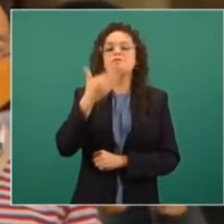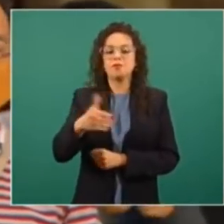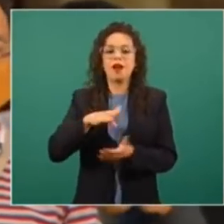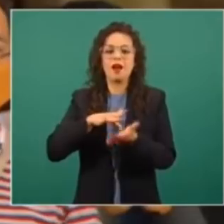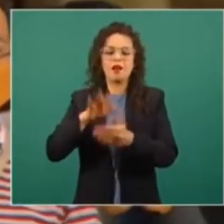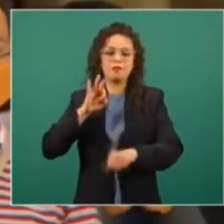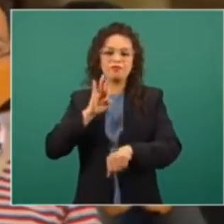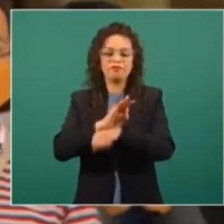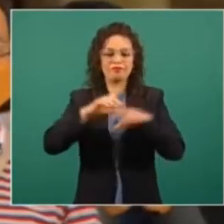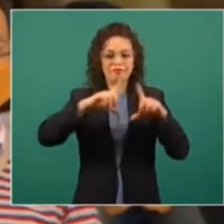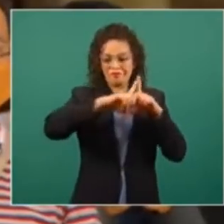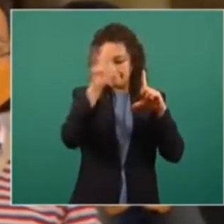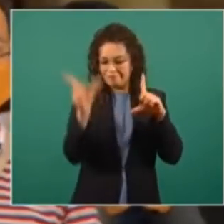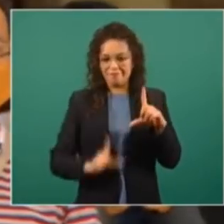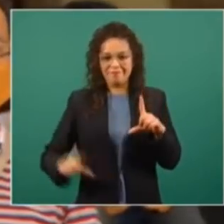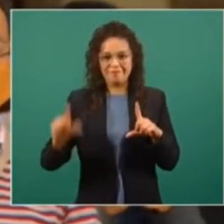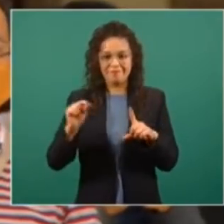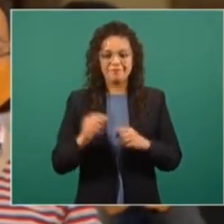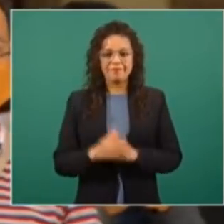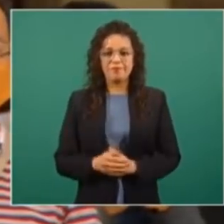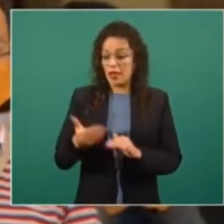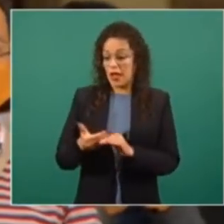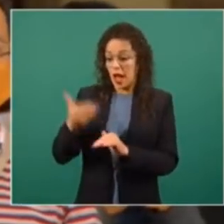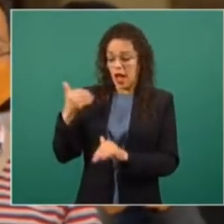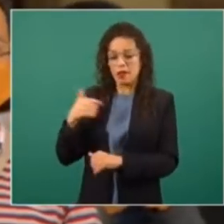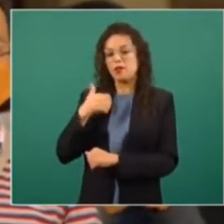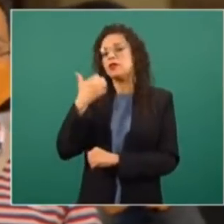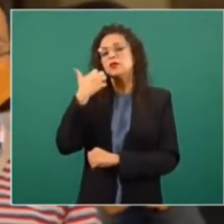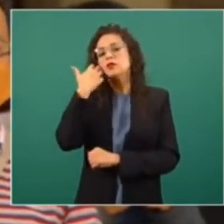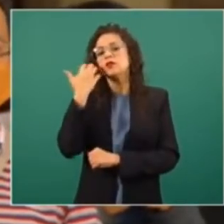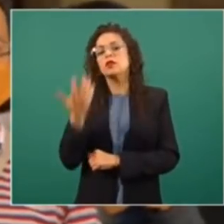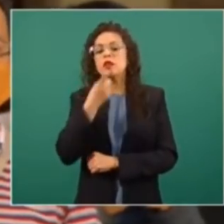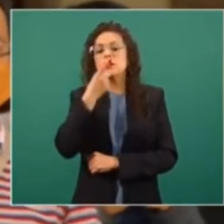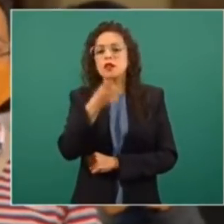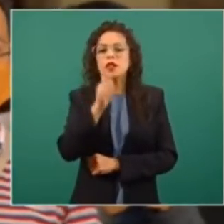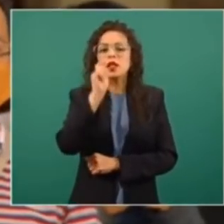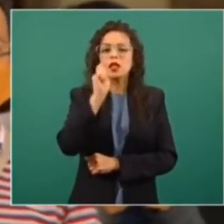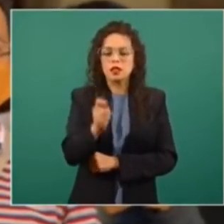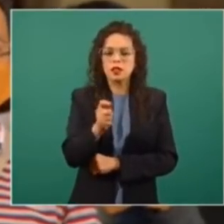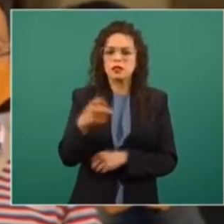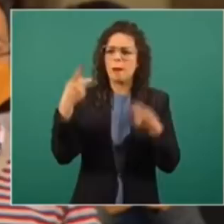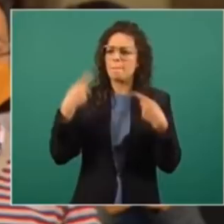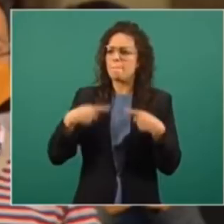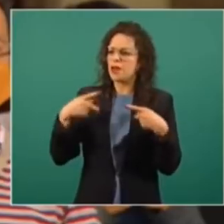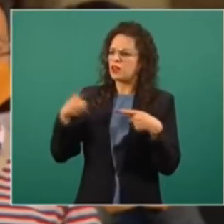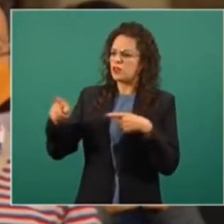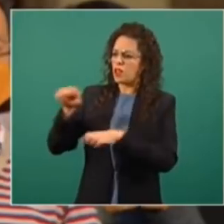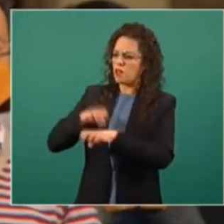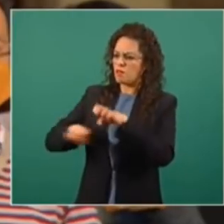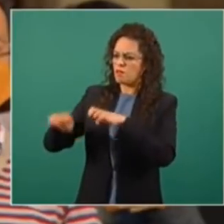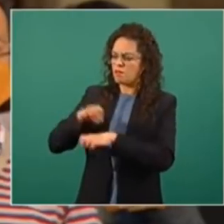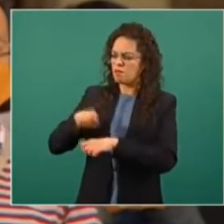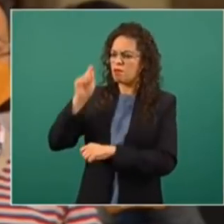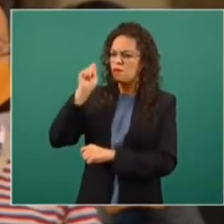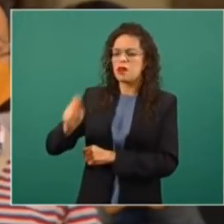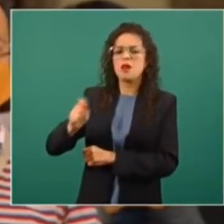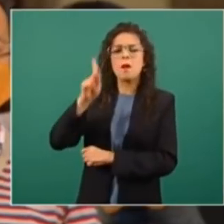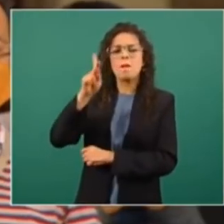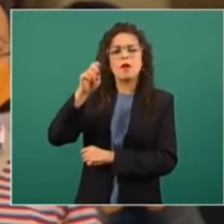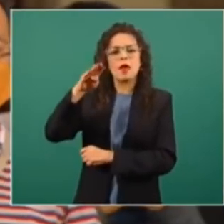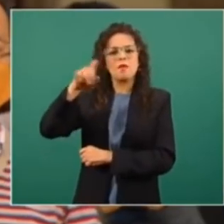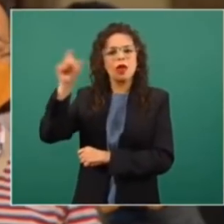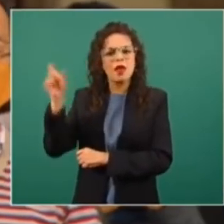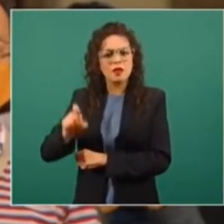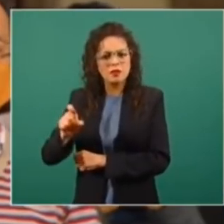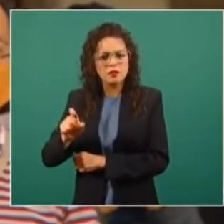preguntas, presidente, quiero iniciar con una denuncia de proveedores y contratistas de Pemex, de transformación